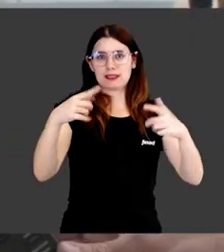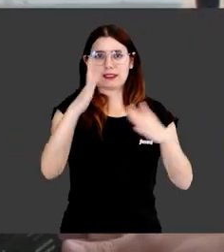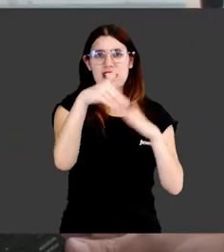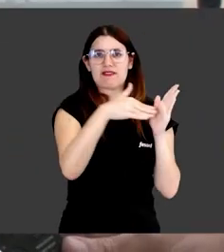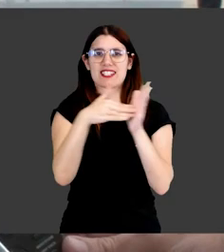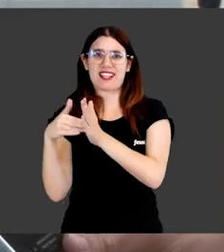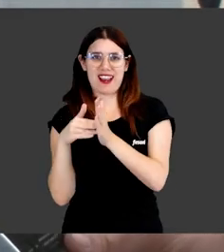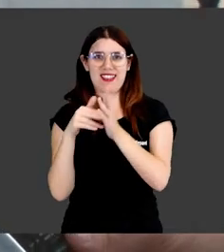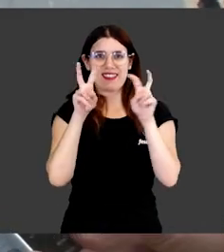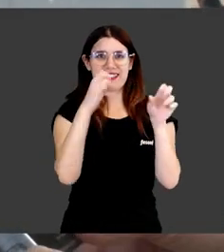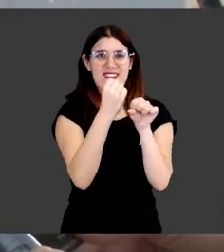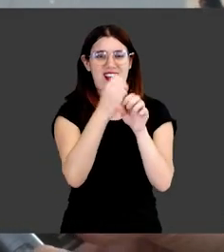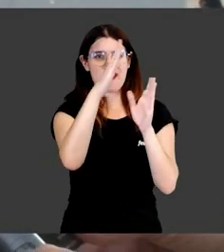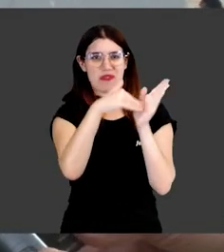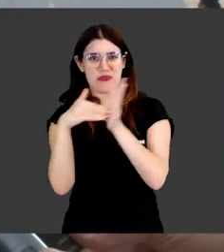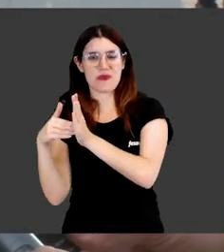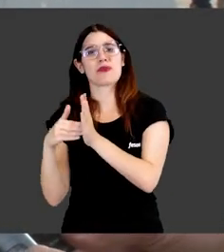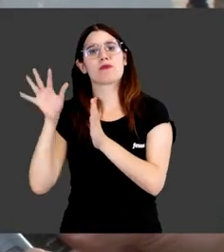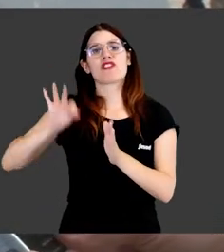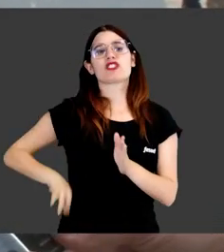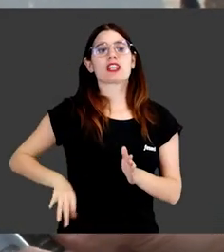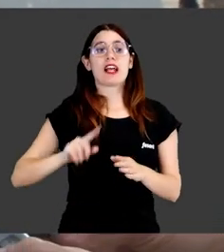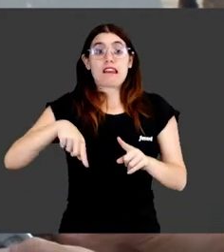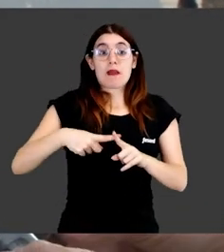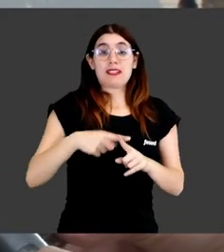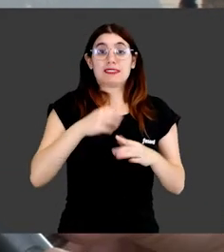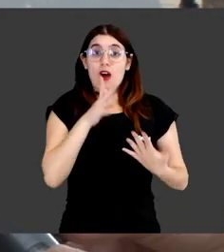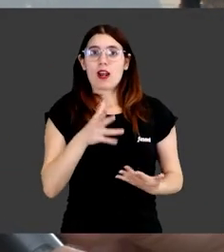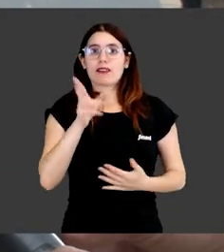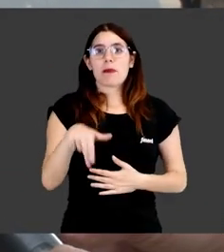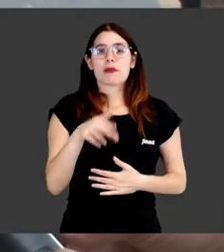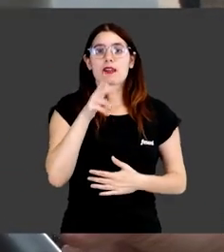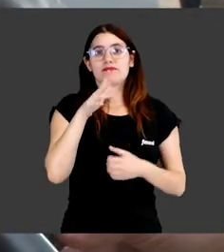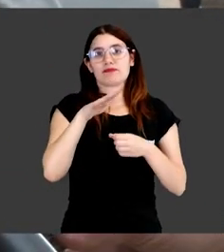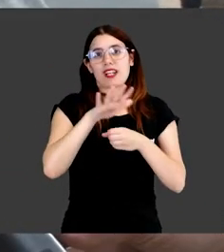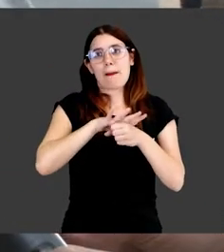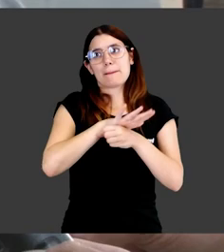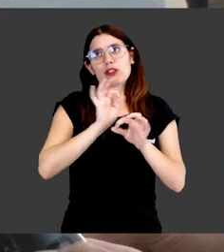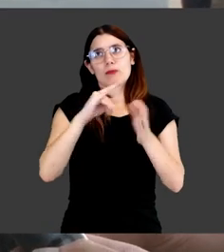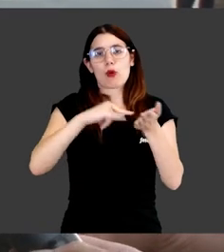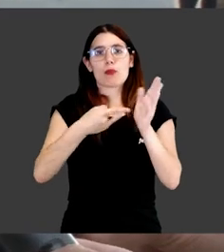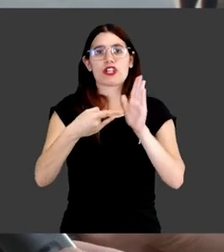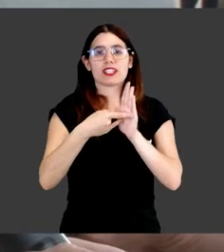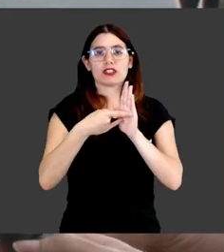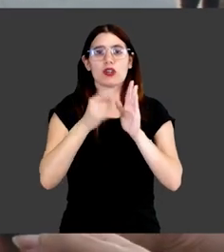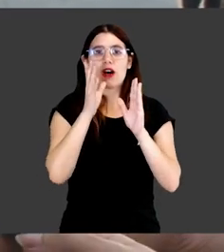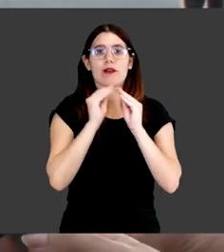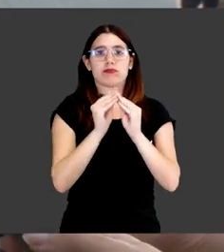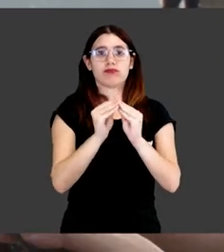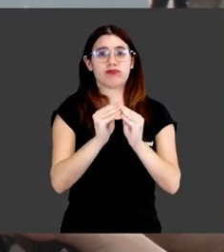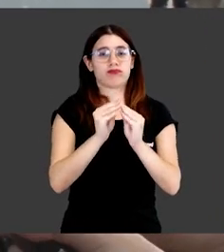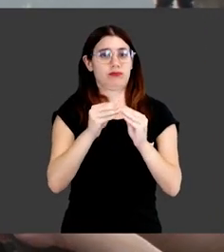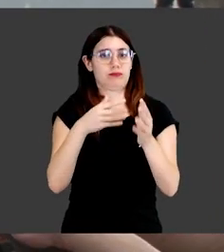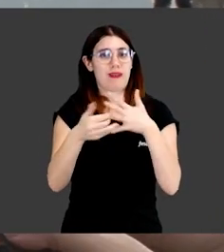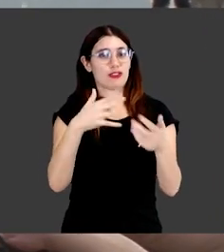transversalidad en diferentes disciplinas y más en cara he marcado dentro del ámbito de un proyecto que está hecho por